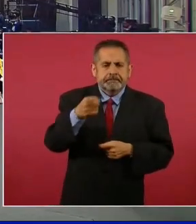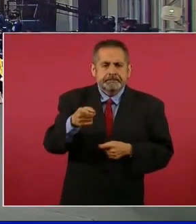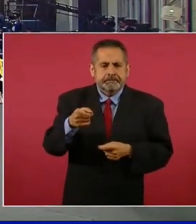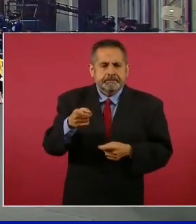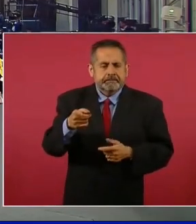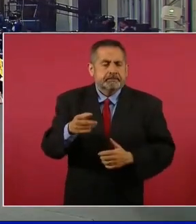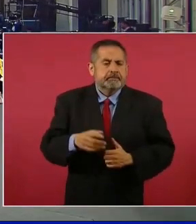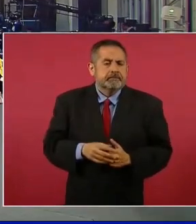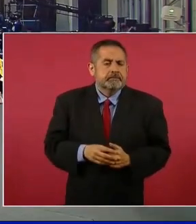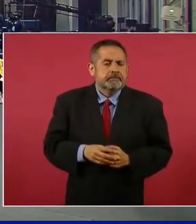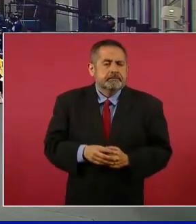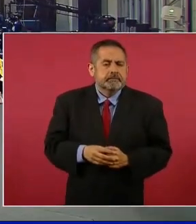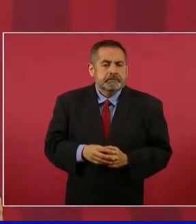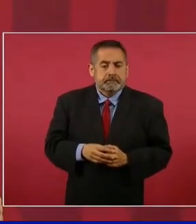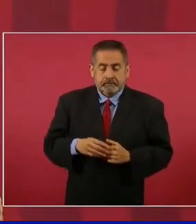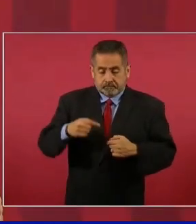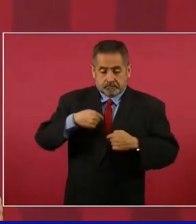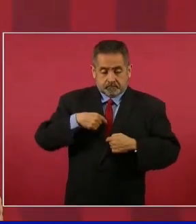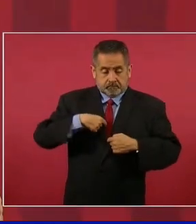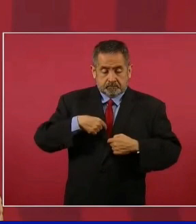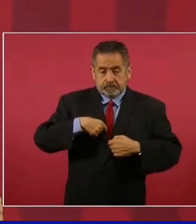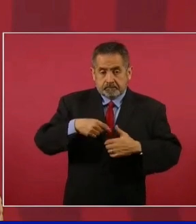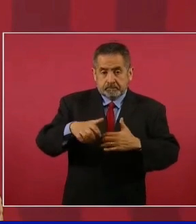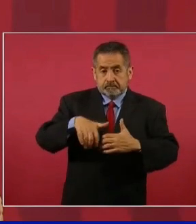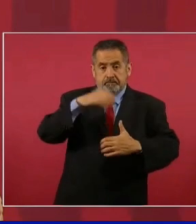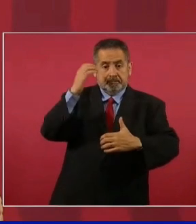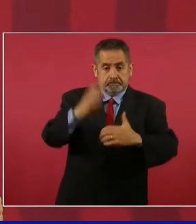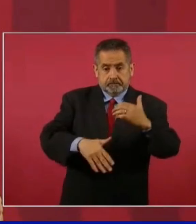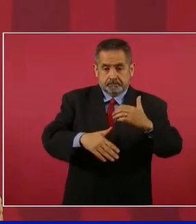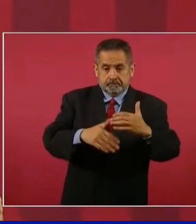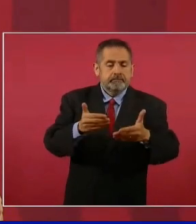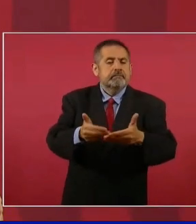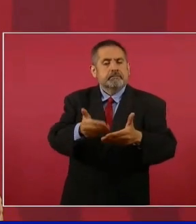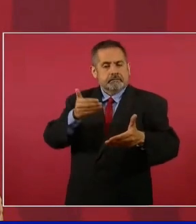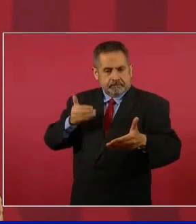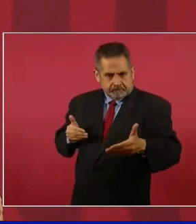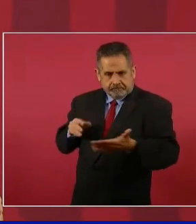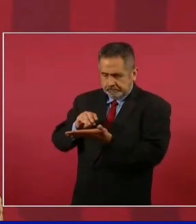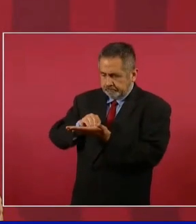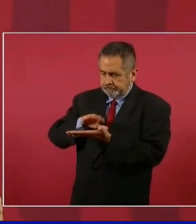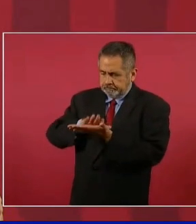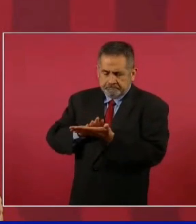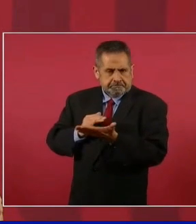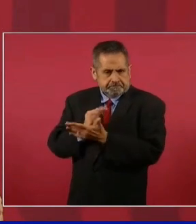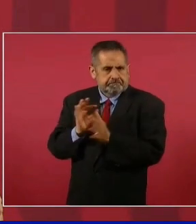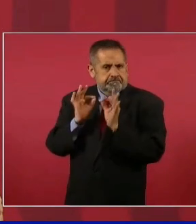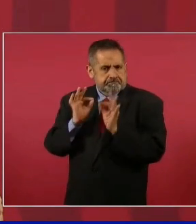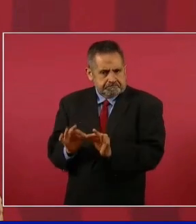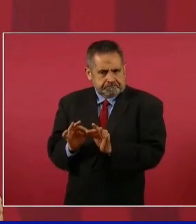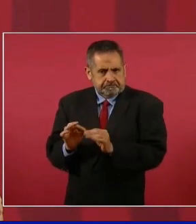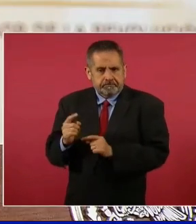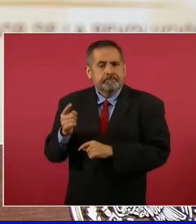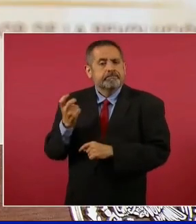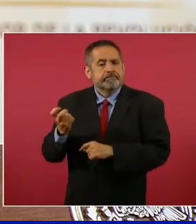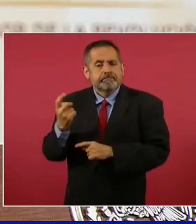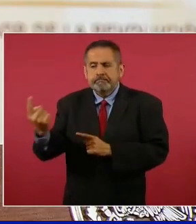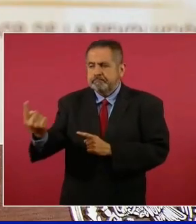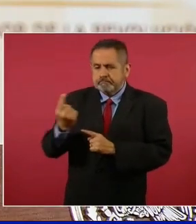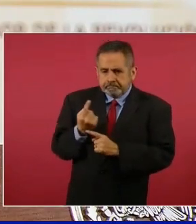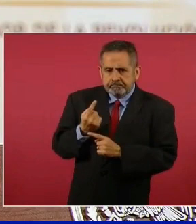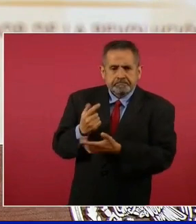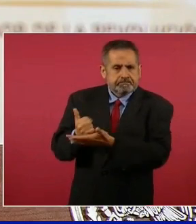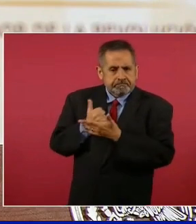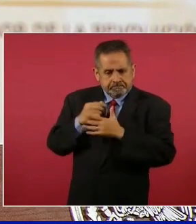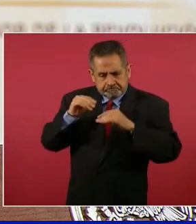que concluya el gobierno, para proteger el agua,